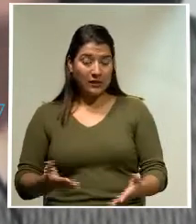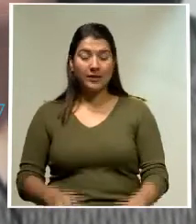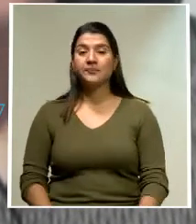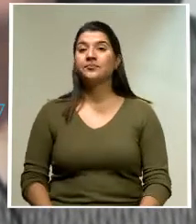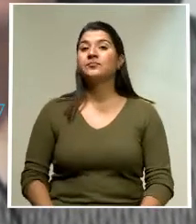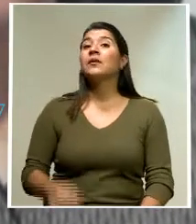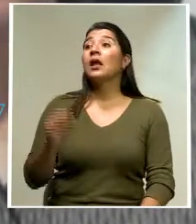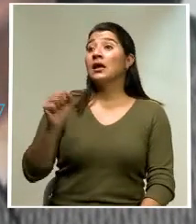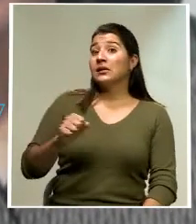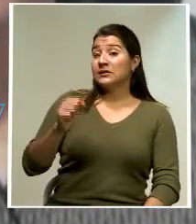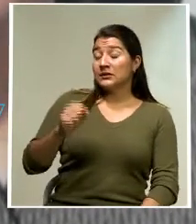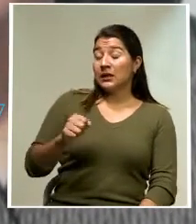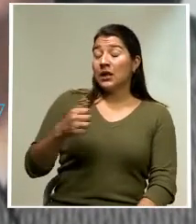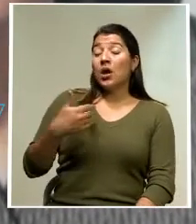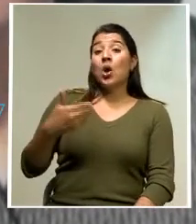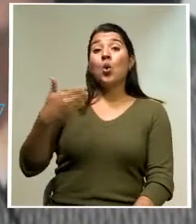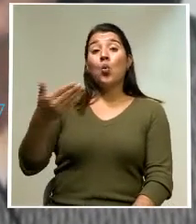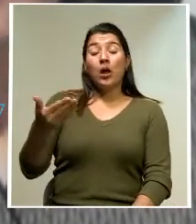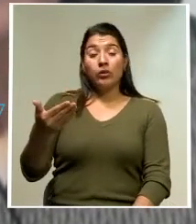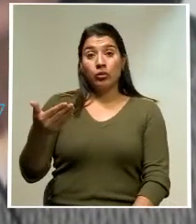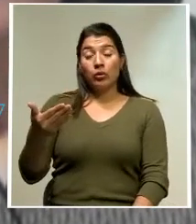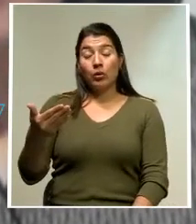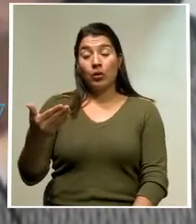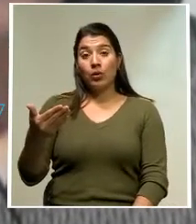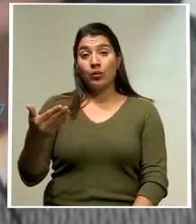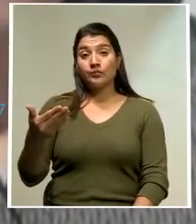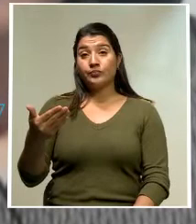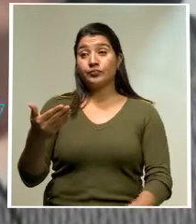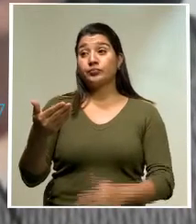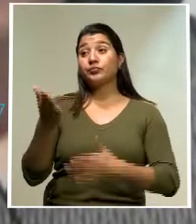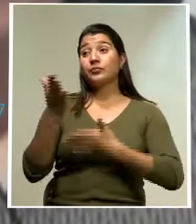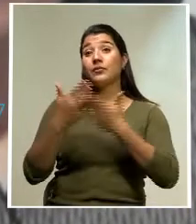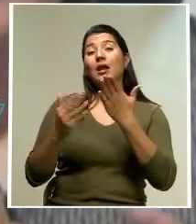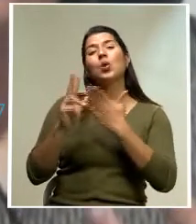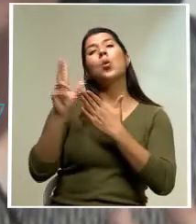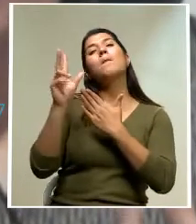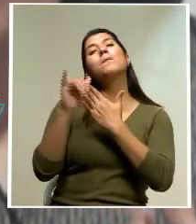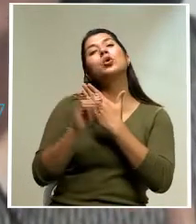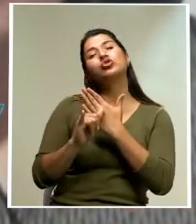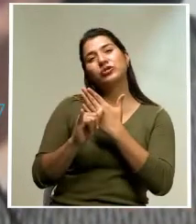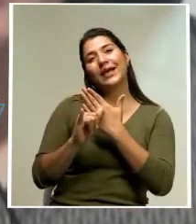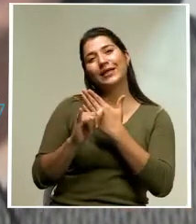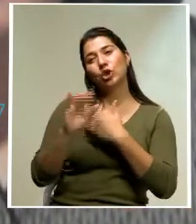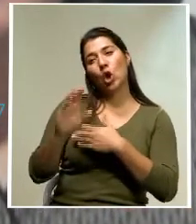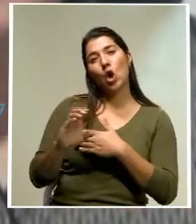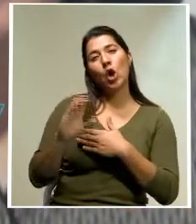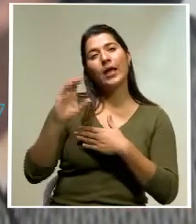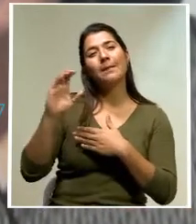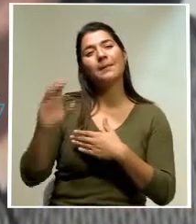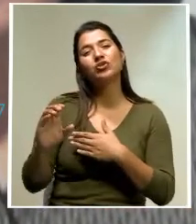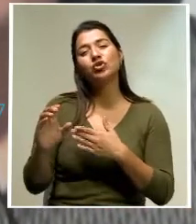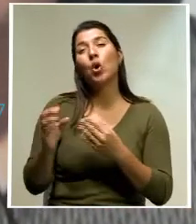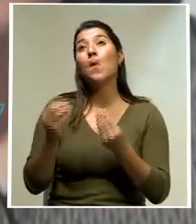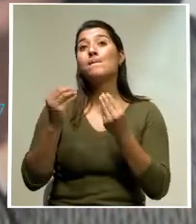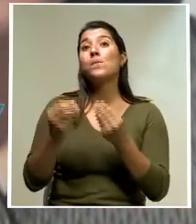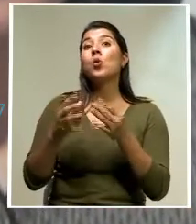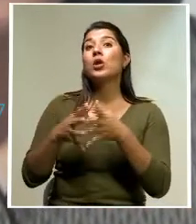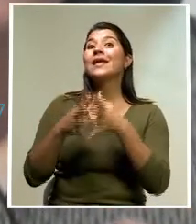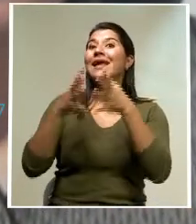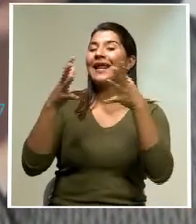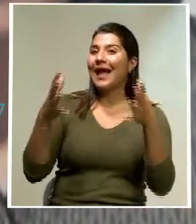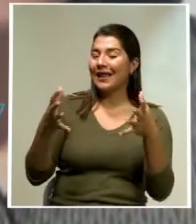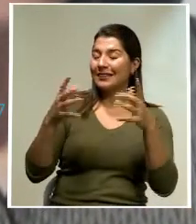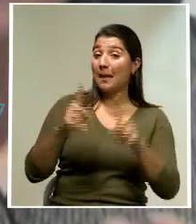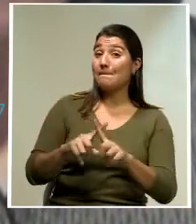Efectivamente, cuando digamos hay proyectos de inversión que son muy grandes y hay falencias